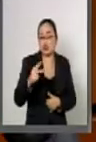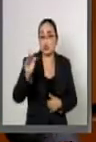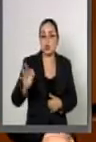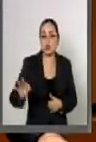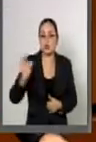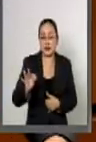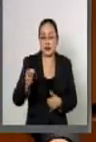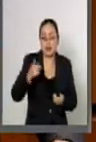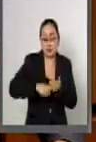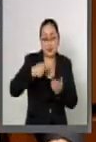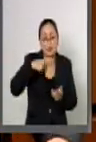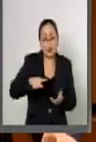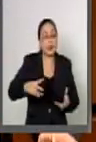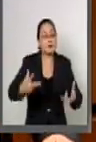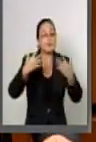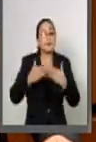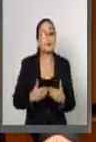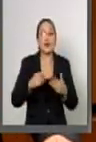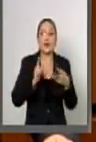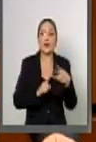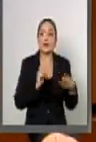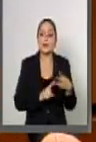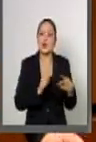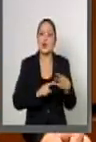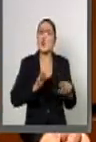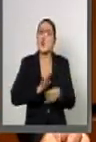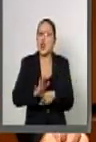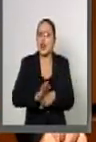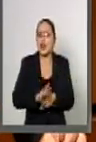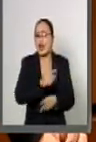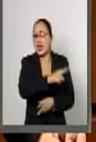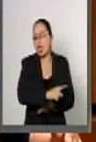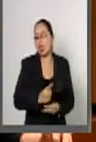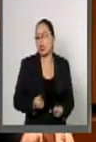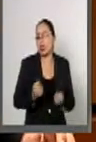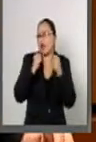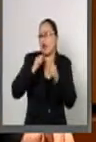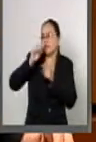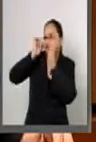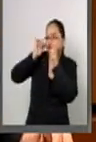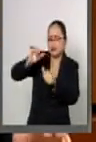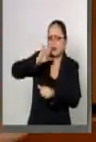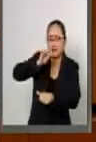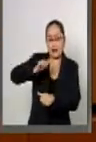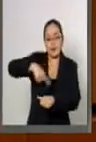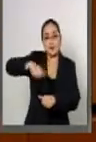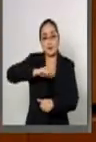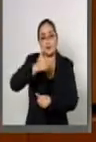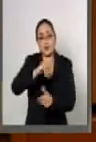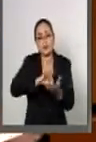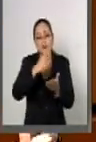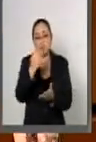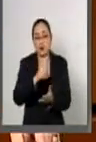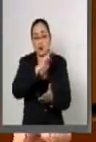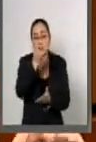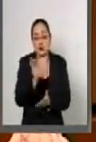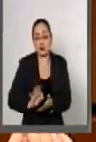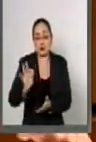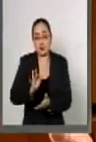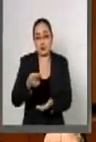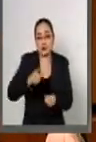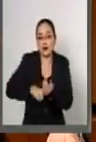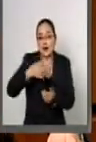quejas en tercer lugar negligencia médica con 6.9% de las quejas